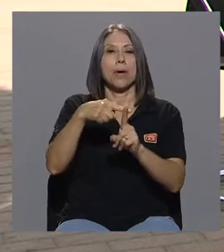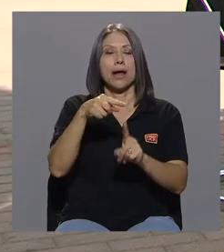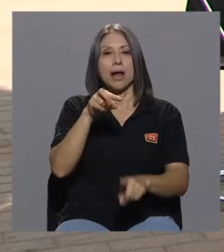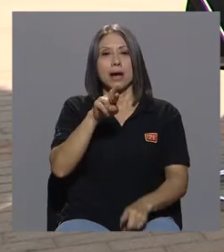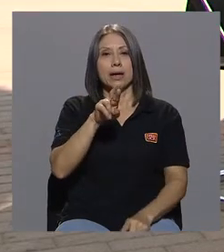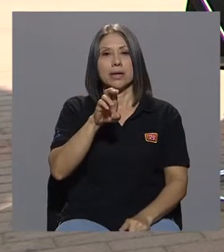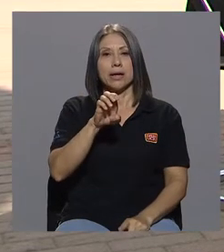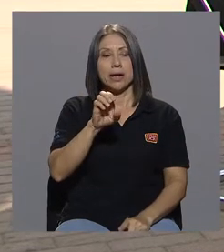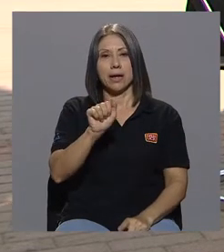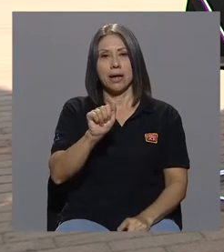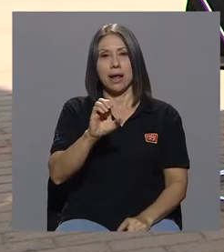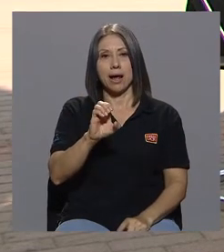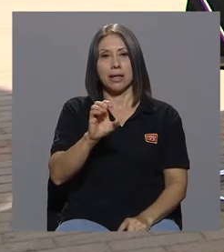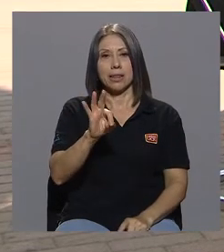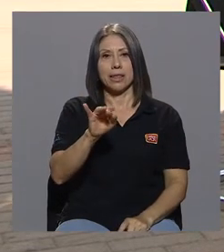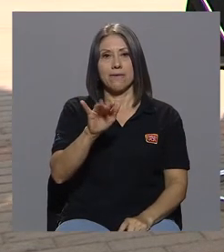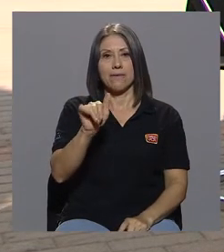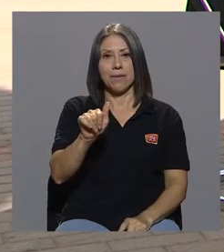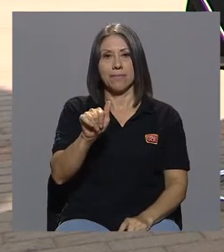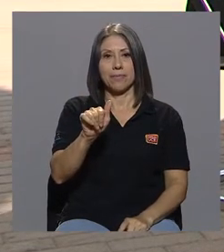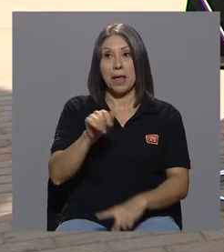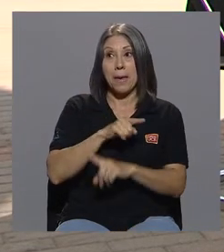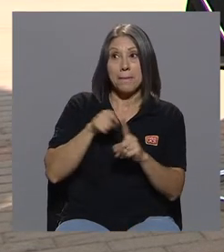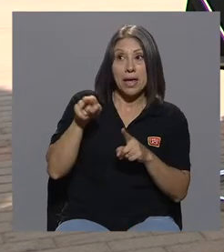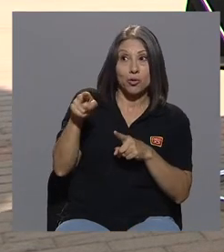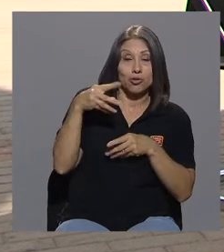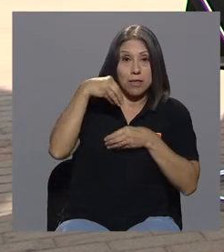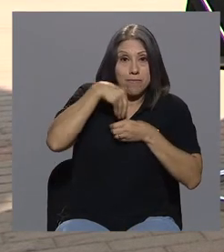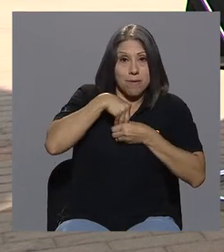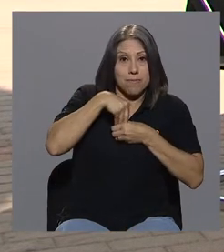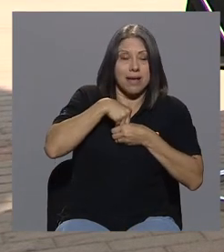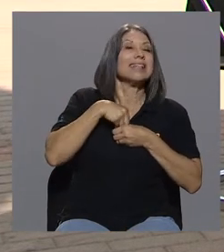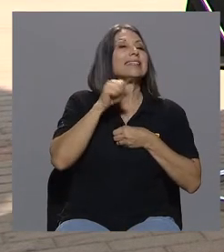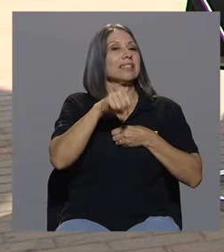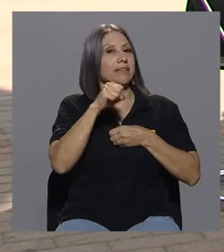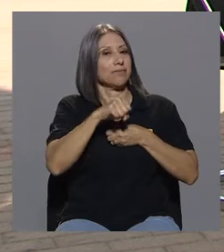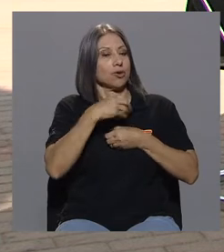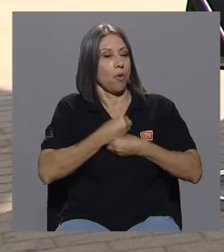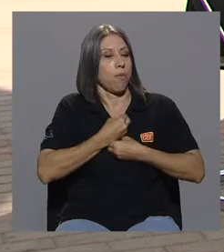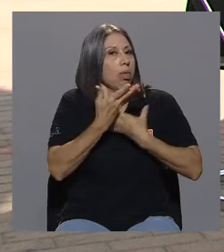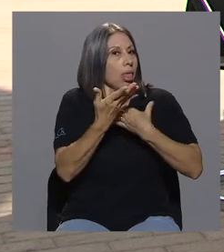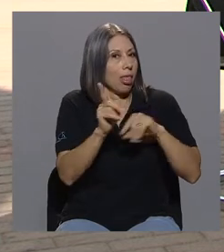Pero... Usted se lo guarda para usted. Exactamente. Me lo reservo. Me lo reservo.